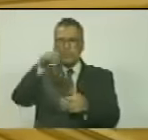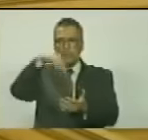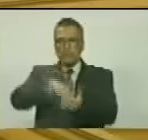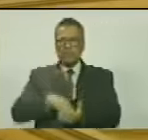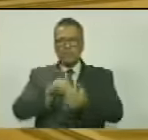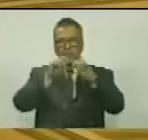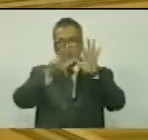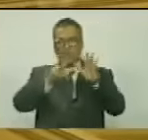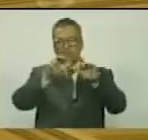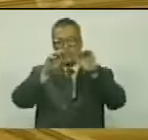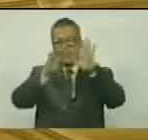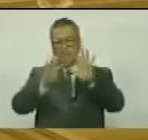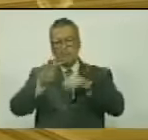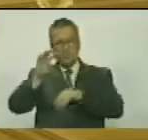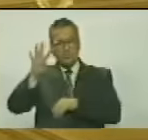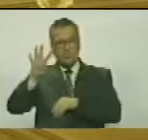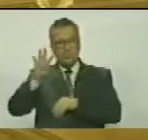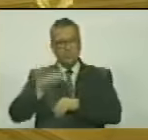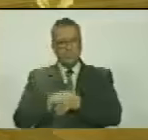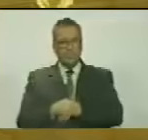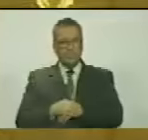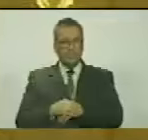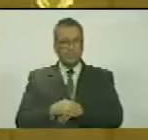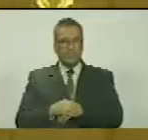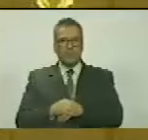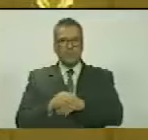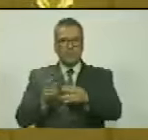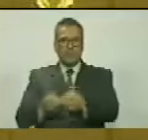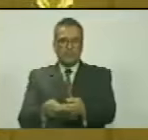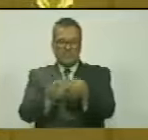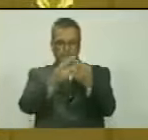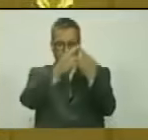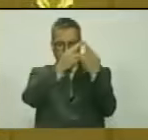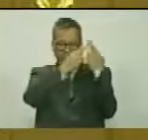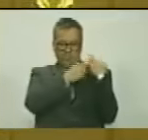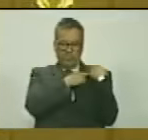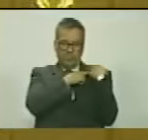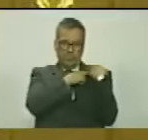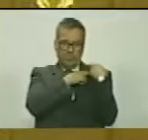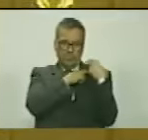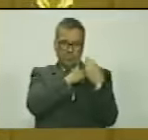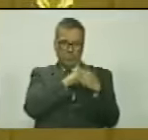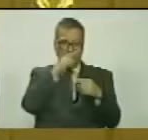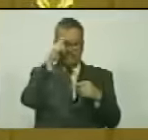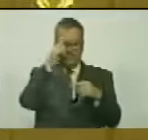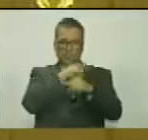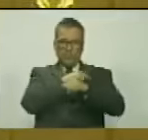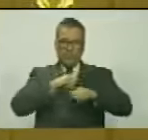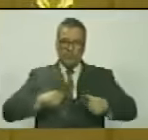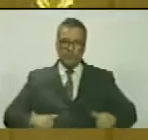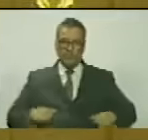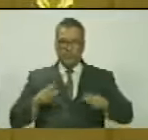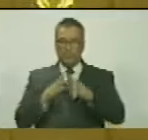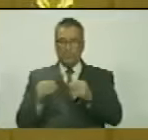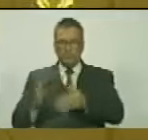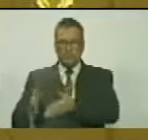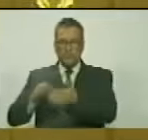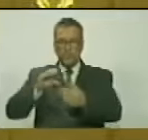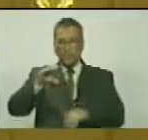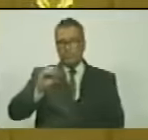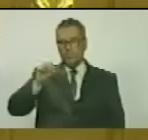1894 asume el cargo de comisario del Cuyuní y sus afluentes,